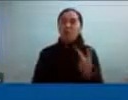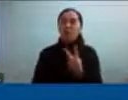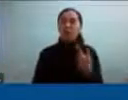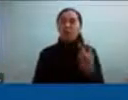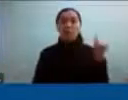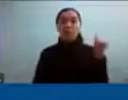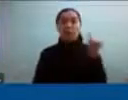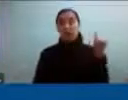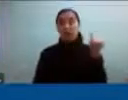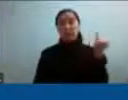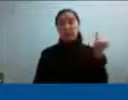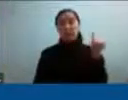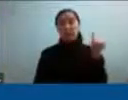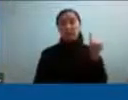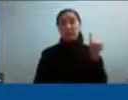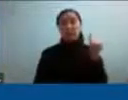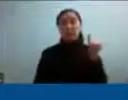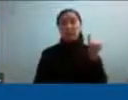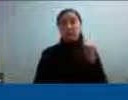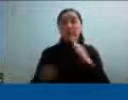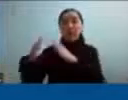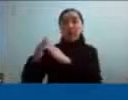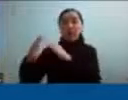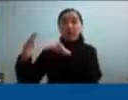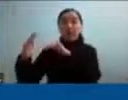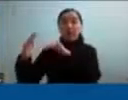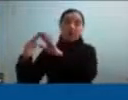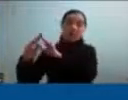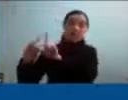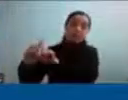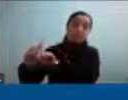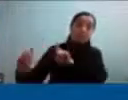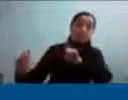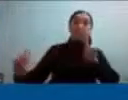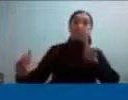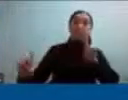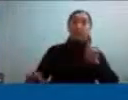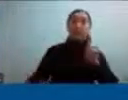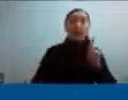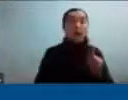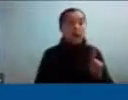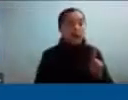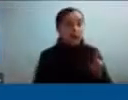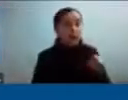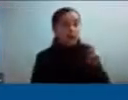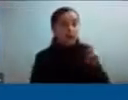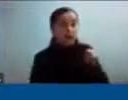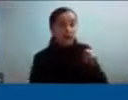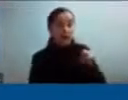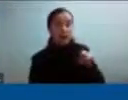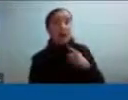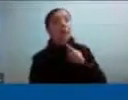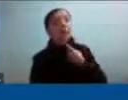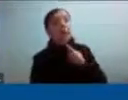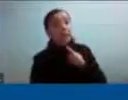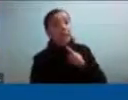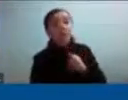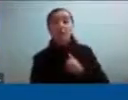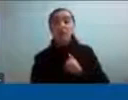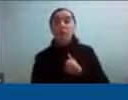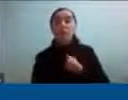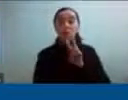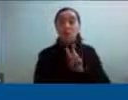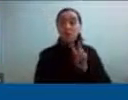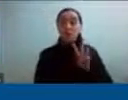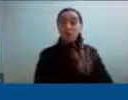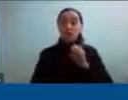de la casa materna y es cuando la cosa se pone interesante cuando tenía 24 años terminé una